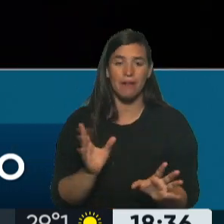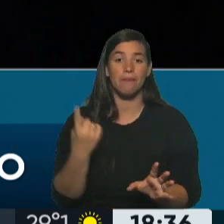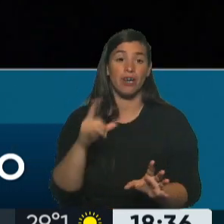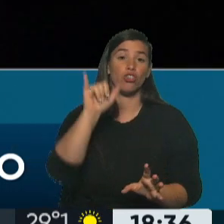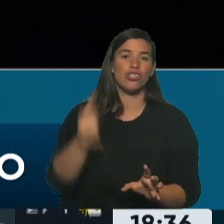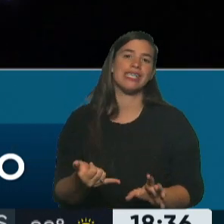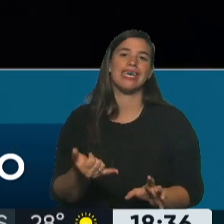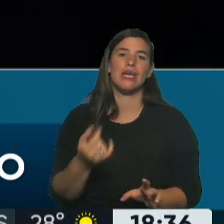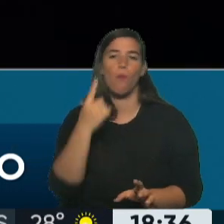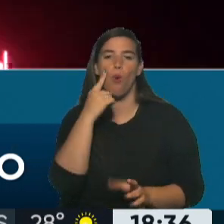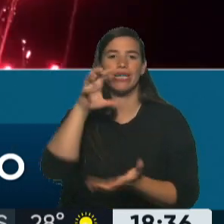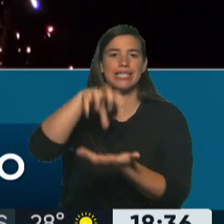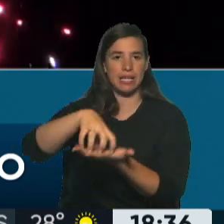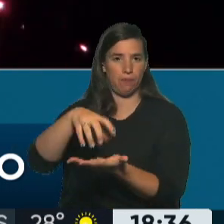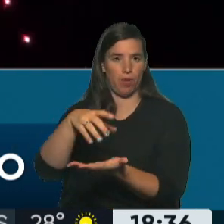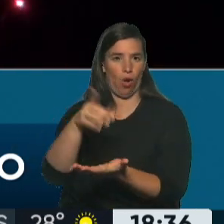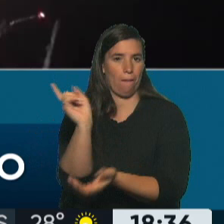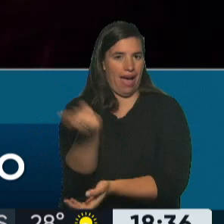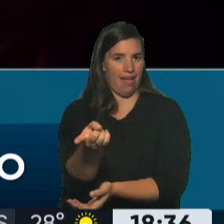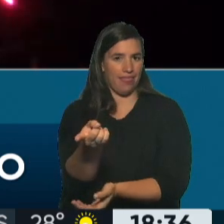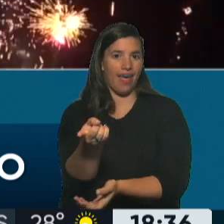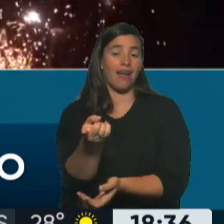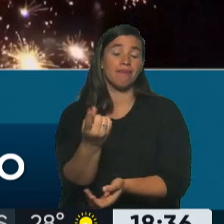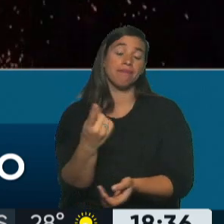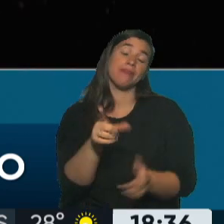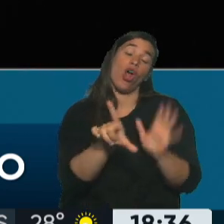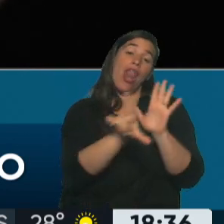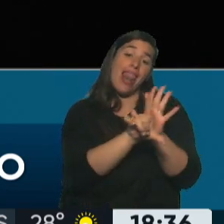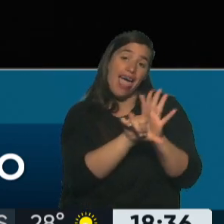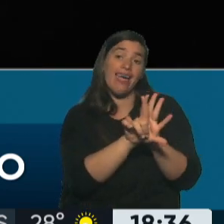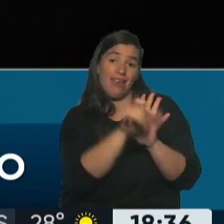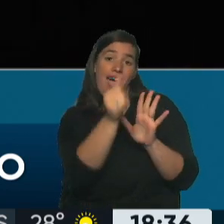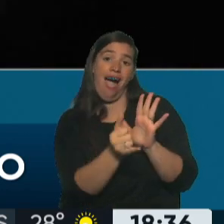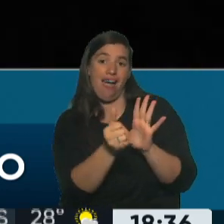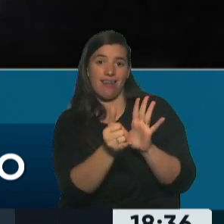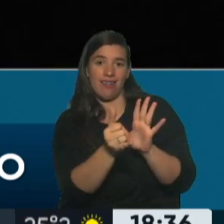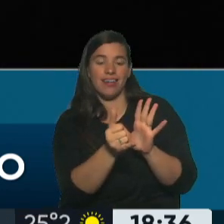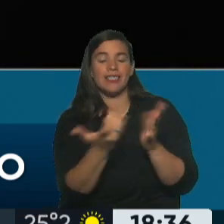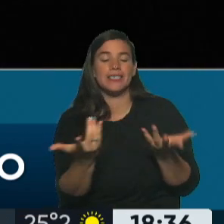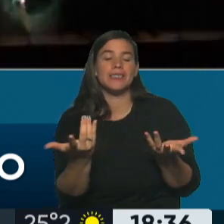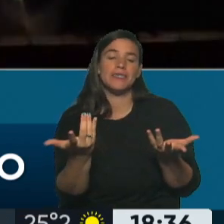provinciales, pero como hay una ley que regula y permite la pirotecnia en todas sus variables, no